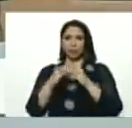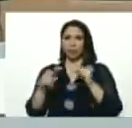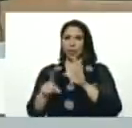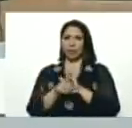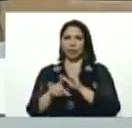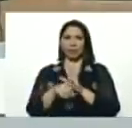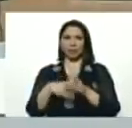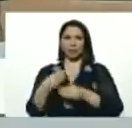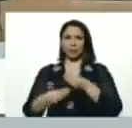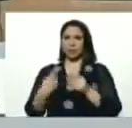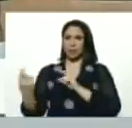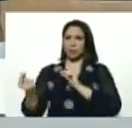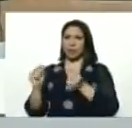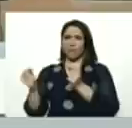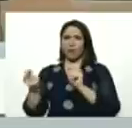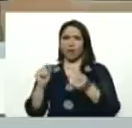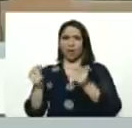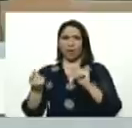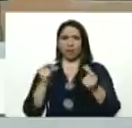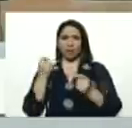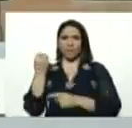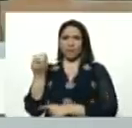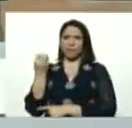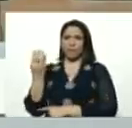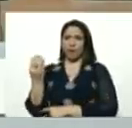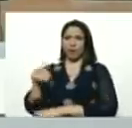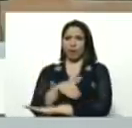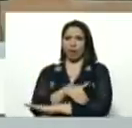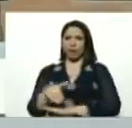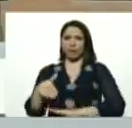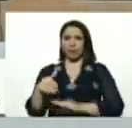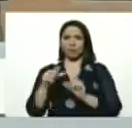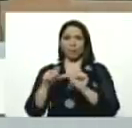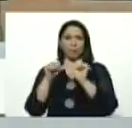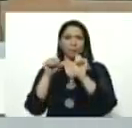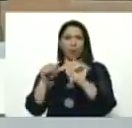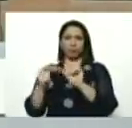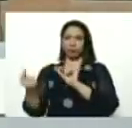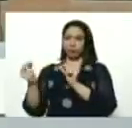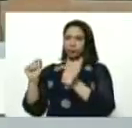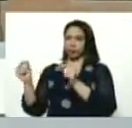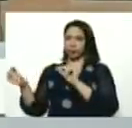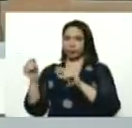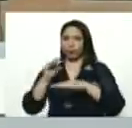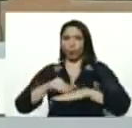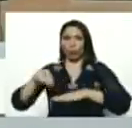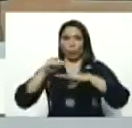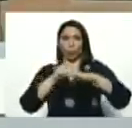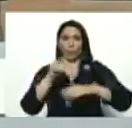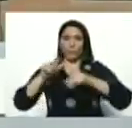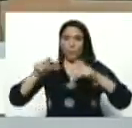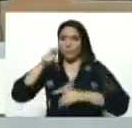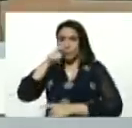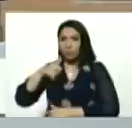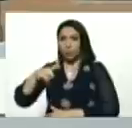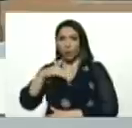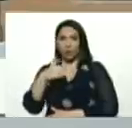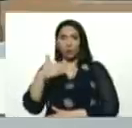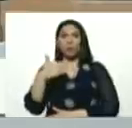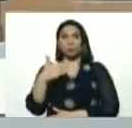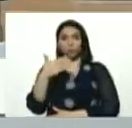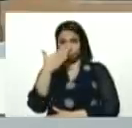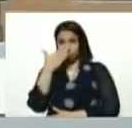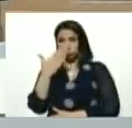se hicieron en debate, en parlamentarismo de calle, permanente, en consulta con la gente, de cara al pueblo,